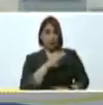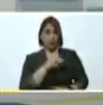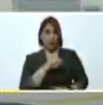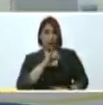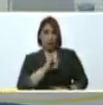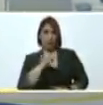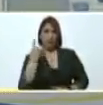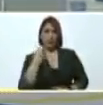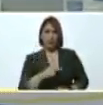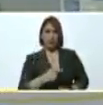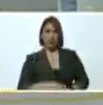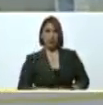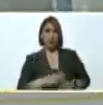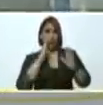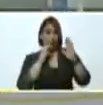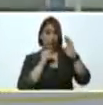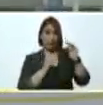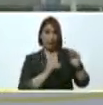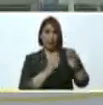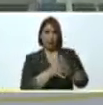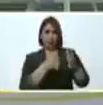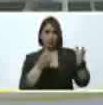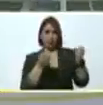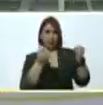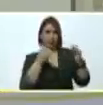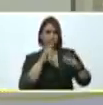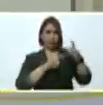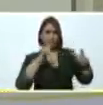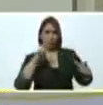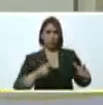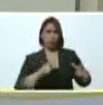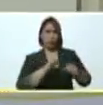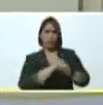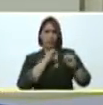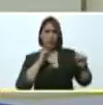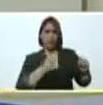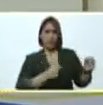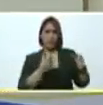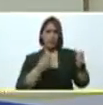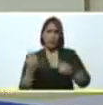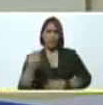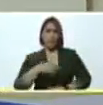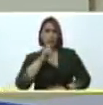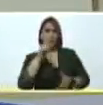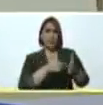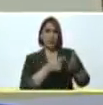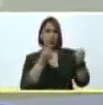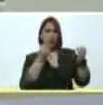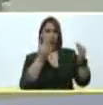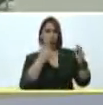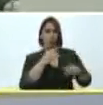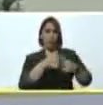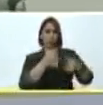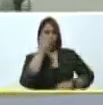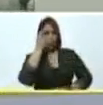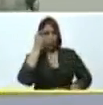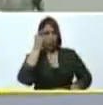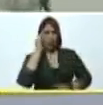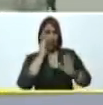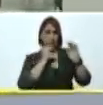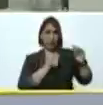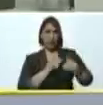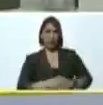atiende gran cantidad de pacientes en la mañana se reparten más de mil números por día o sea atiende